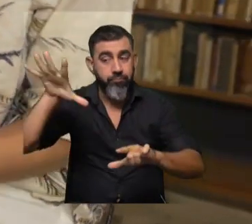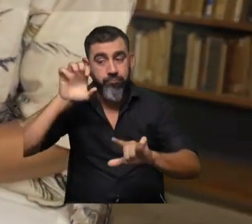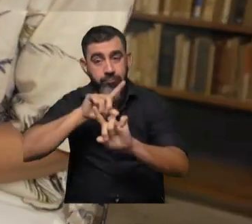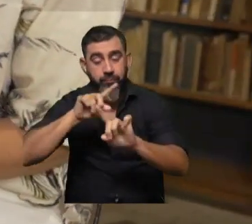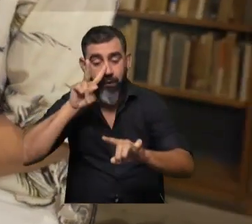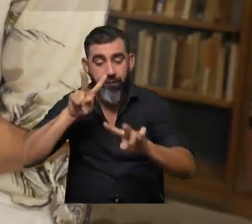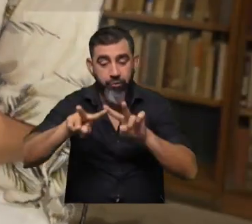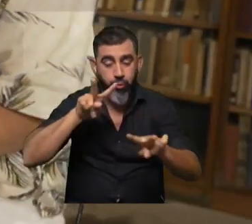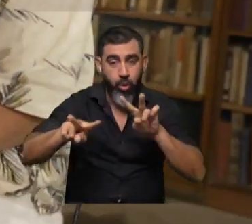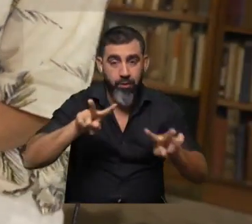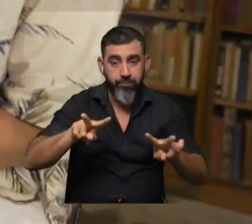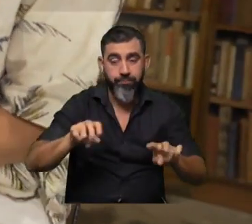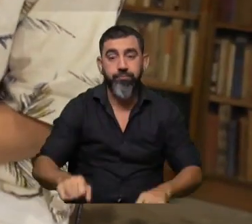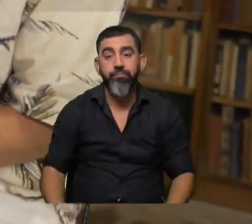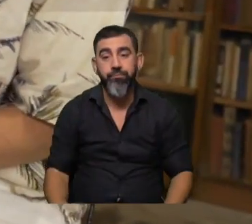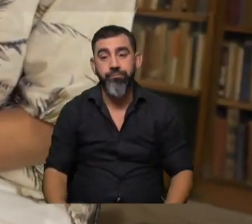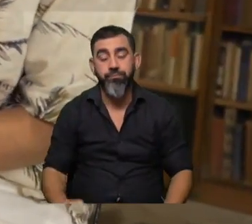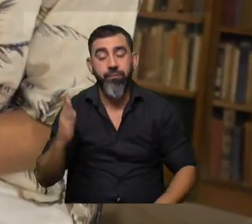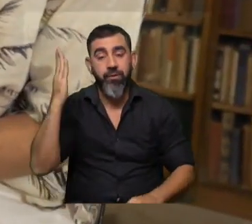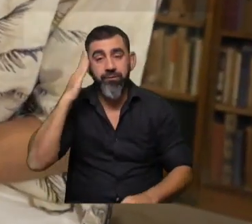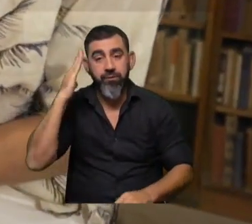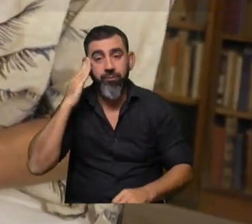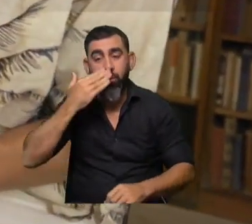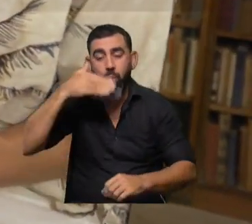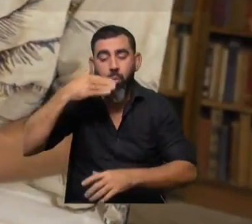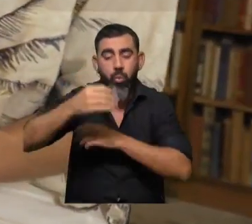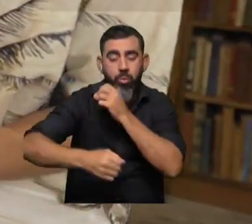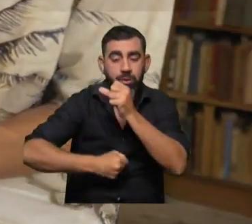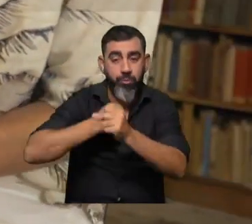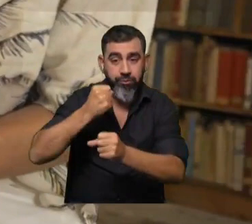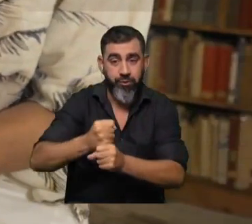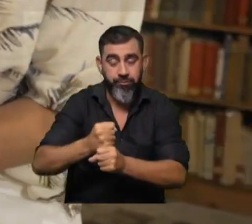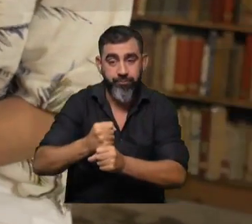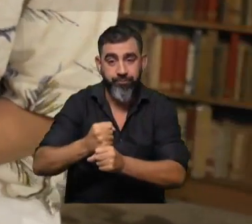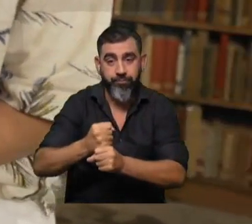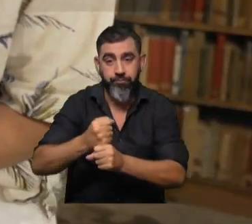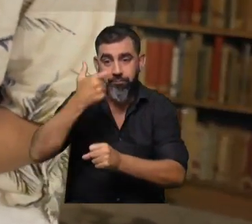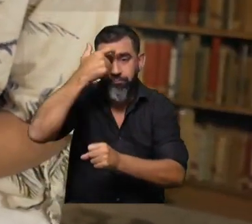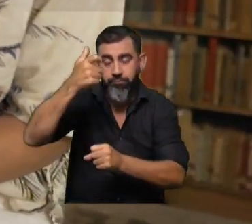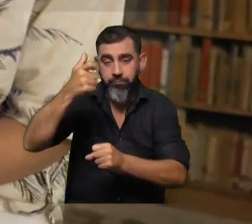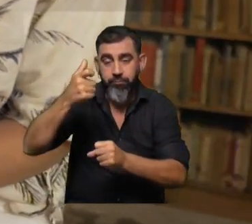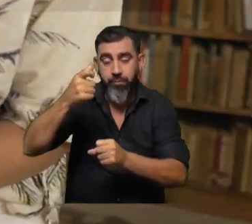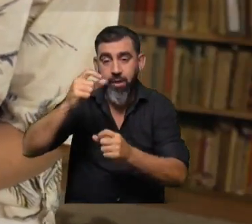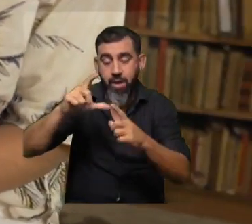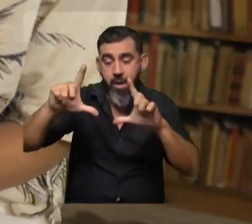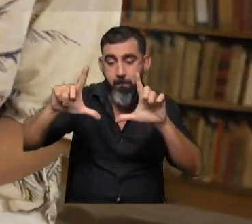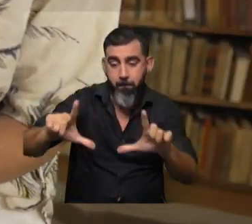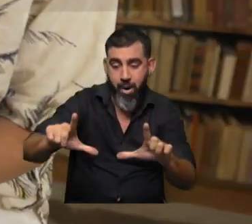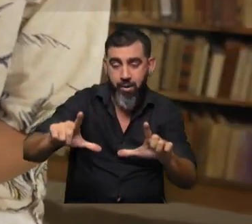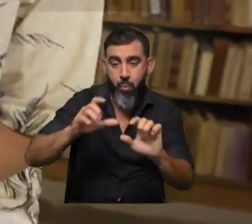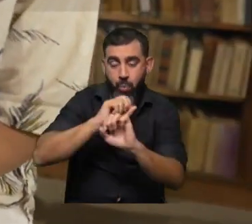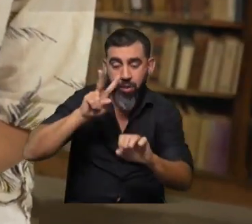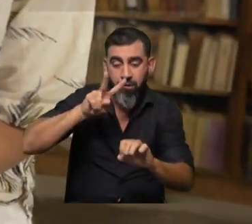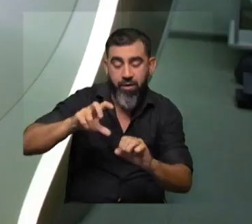es visual. Y esto, en realidad, lo sabemos en las últimas décadas que tenemos técnicas de neuroimagen. Es decir, podemos ver al